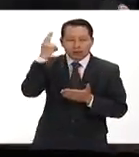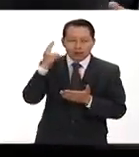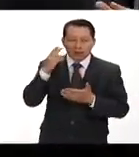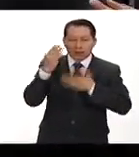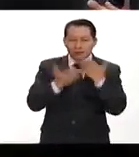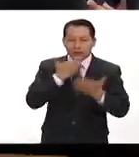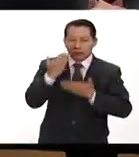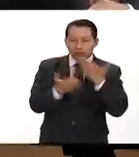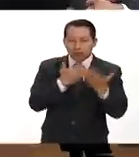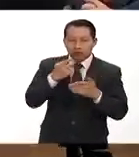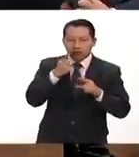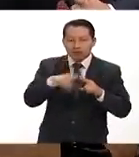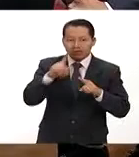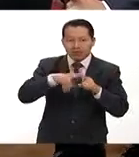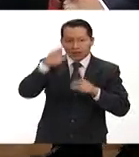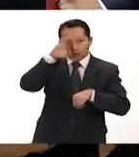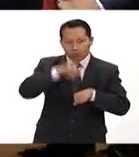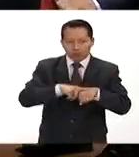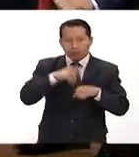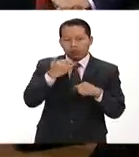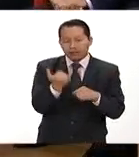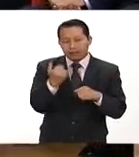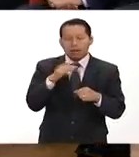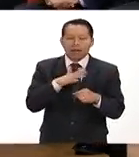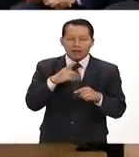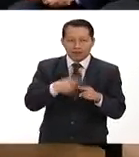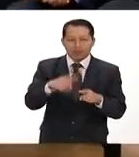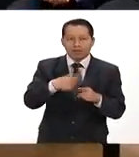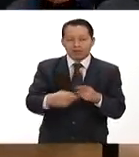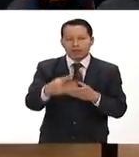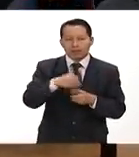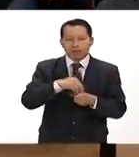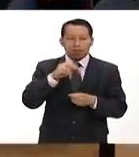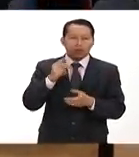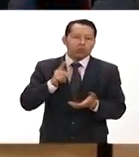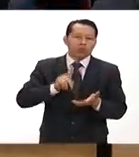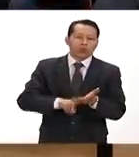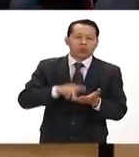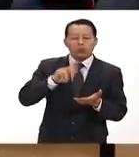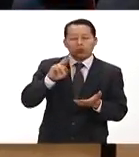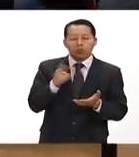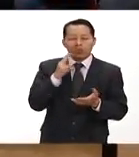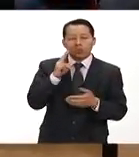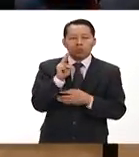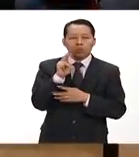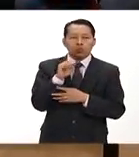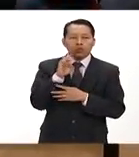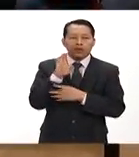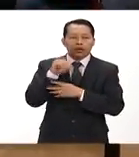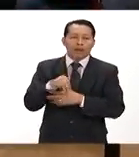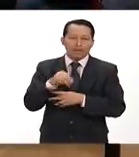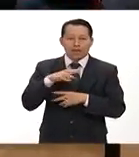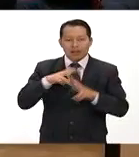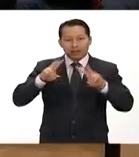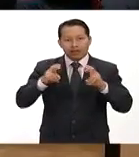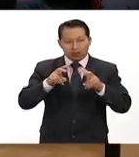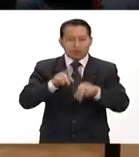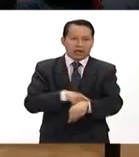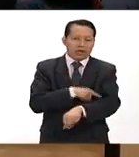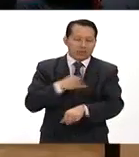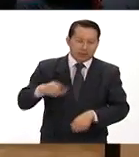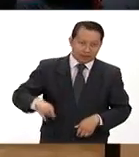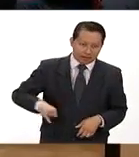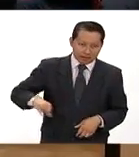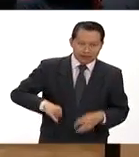de la diversidad cultural y la interculturalidad de la UNAM así de largo el título así de interesante lo que nos va a